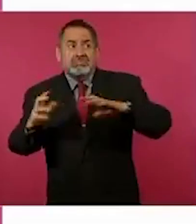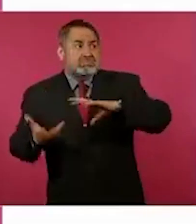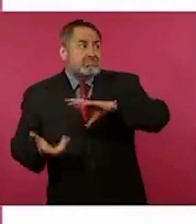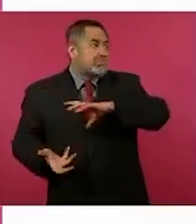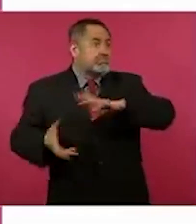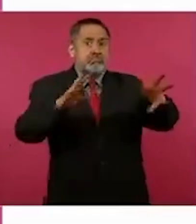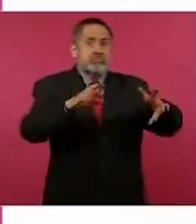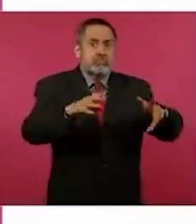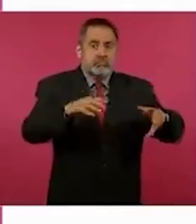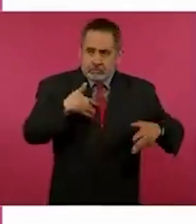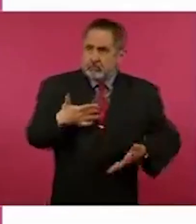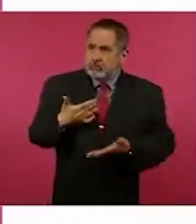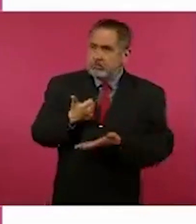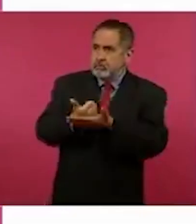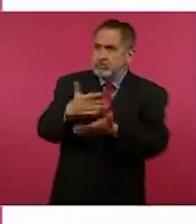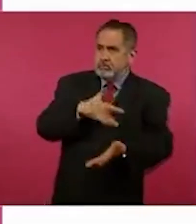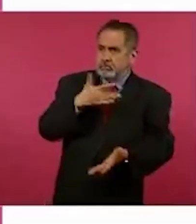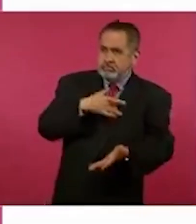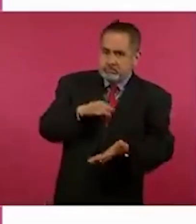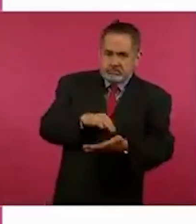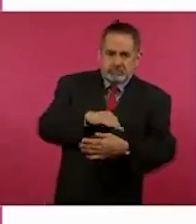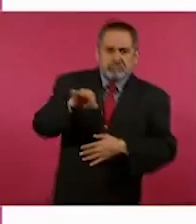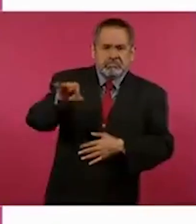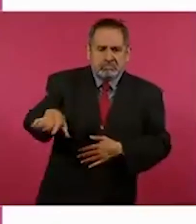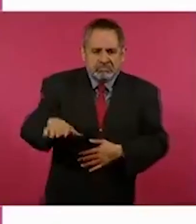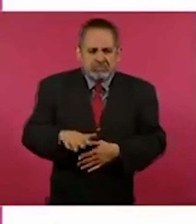o terremoto.